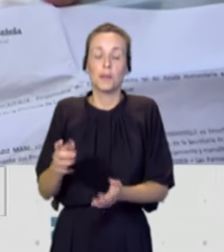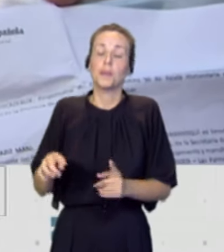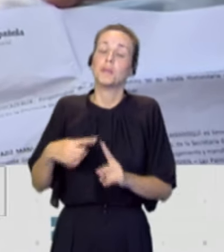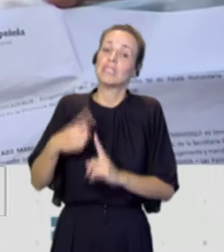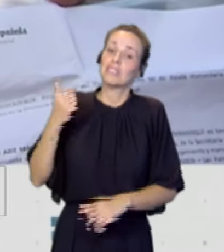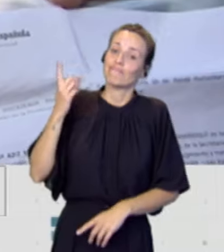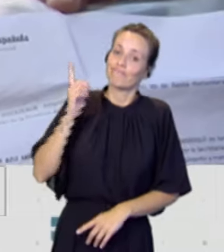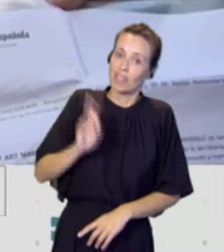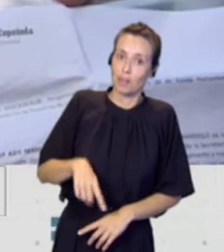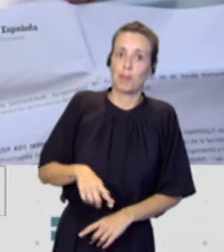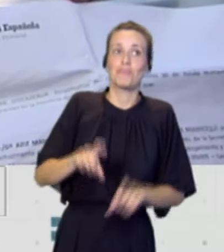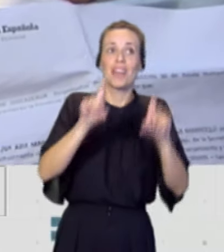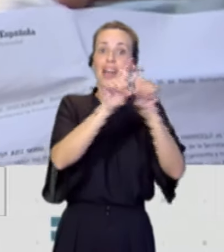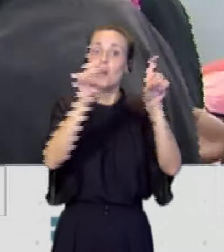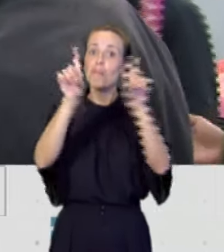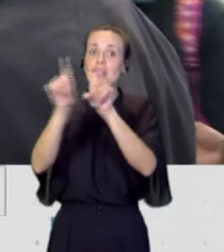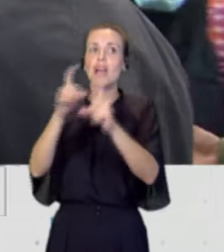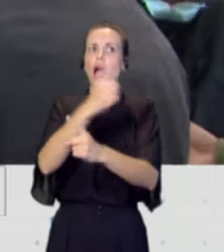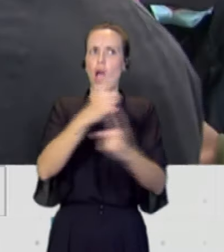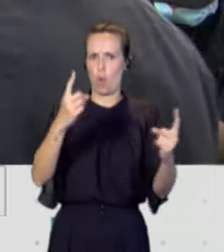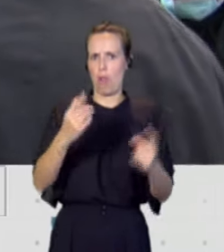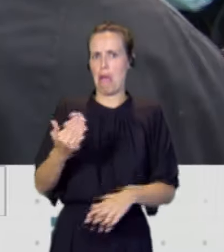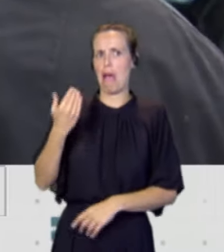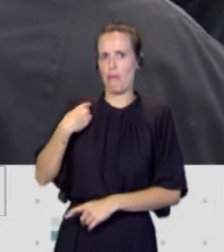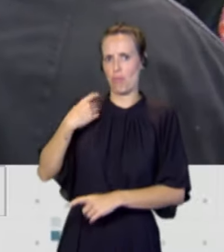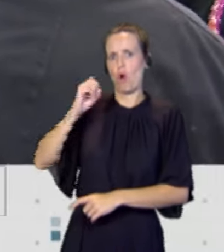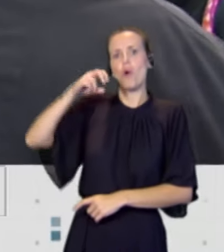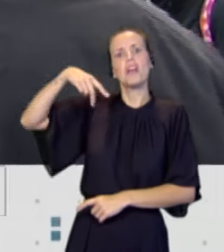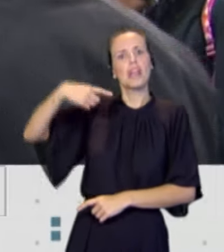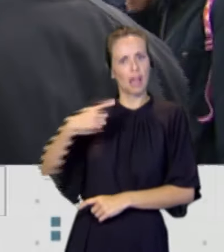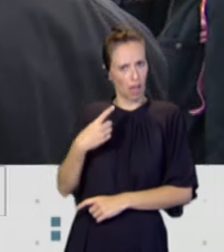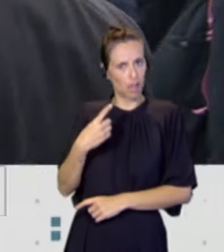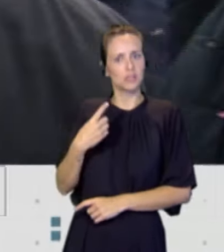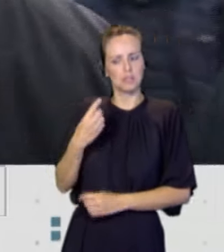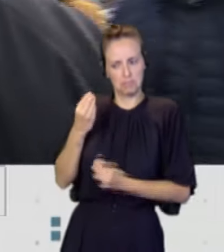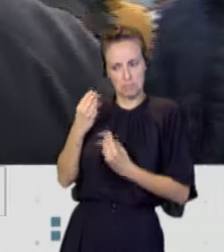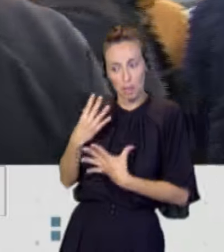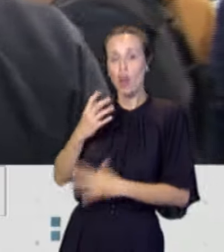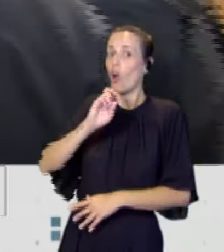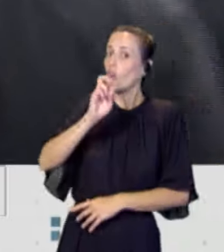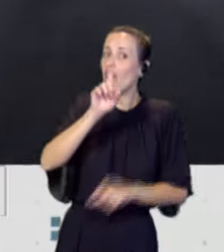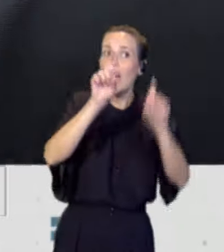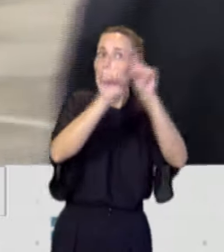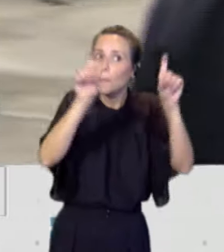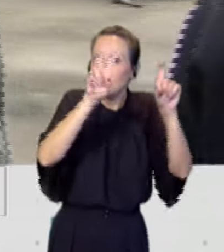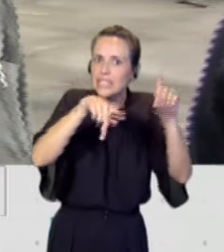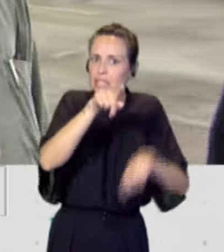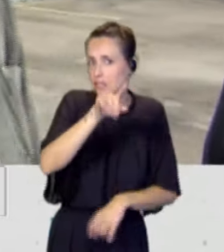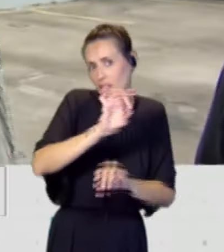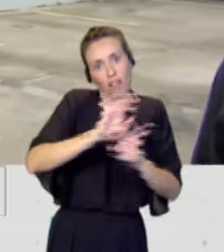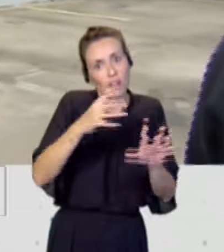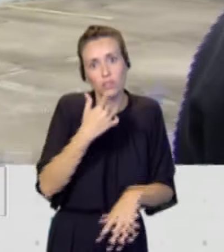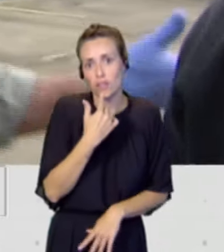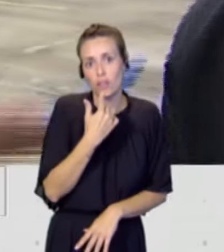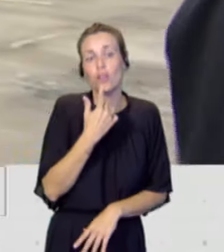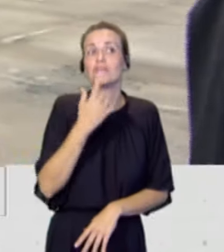algunas tienen una trayectoria de ONG, pero muchas de ellas, hay que decirlo claro, son empresas, se encuentran, por un lado,